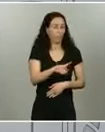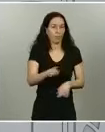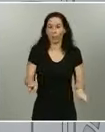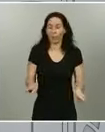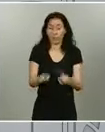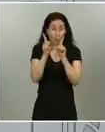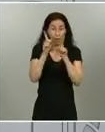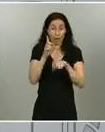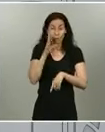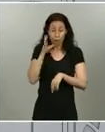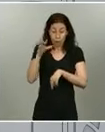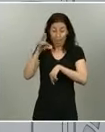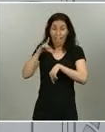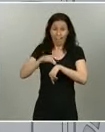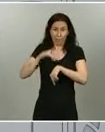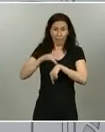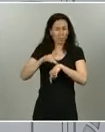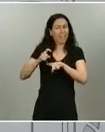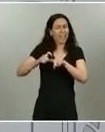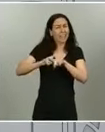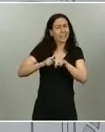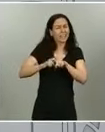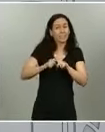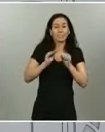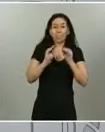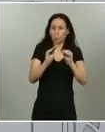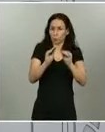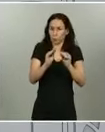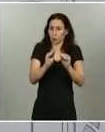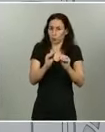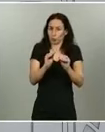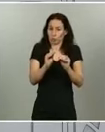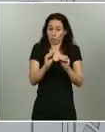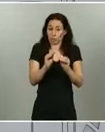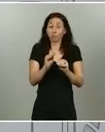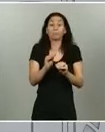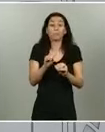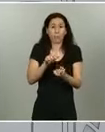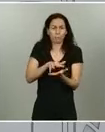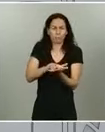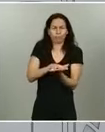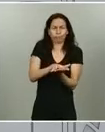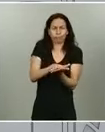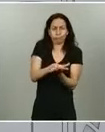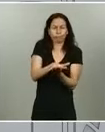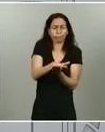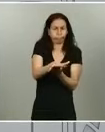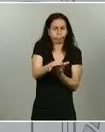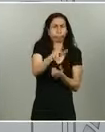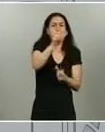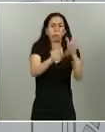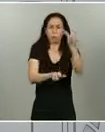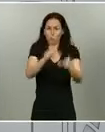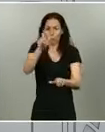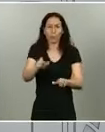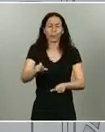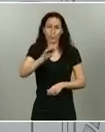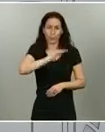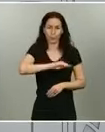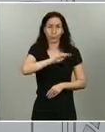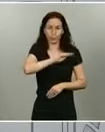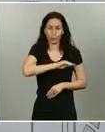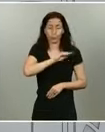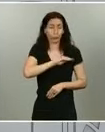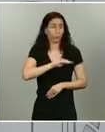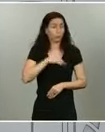unas características muy particulares y han tenido un impacto importantísimo en nuestra población, sí que creo que deberíamos de ser justos y no